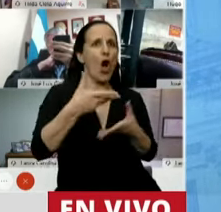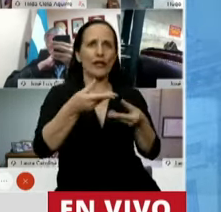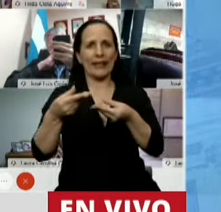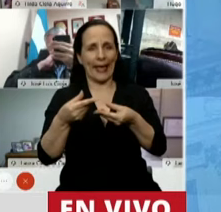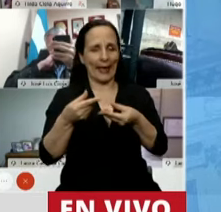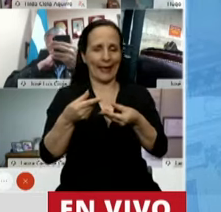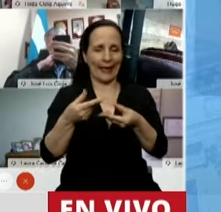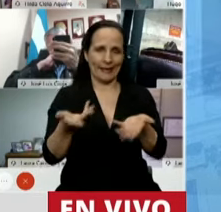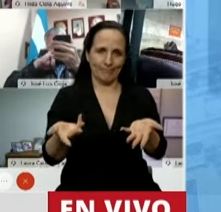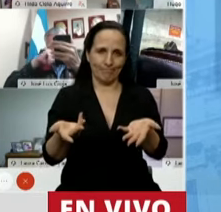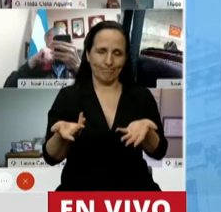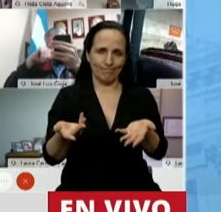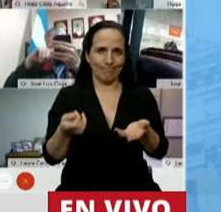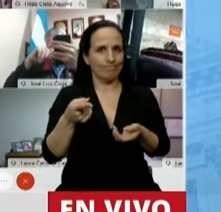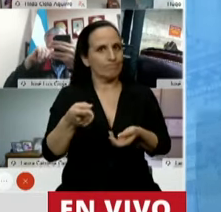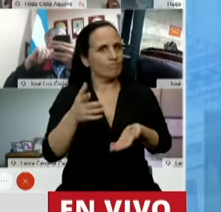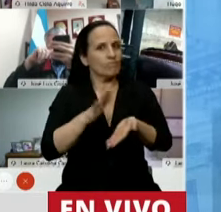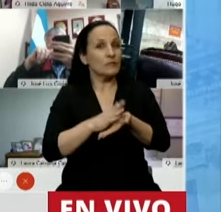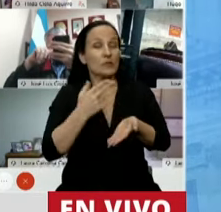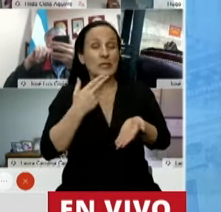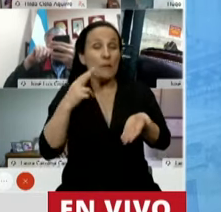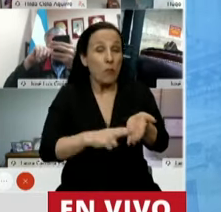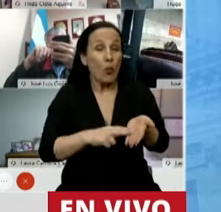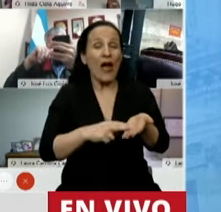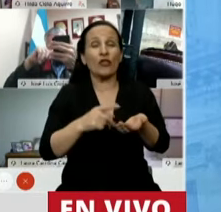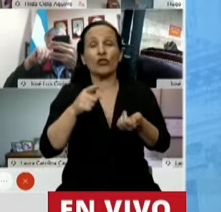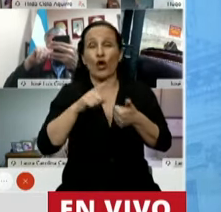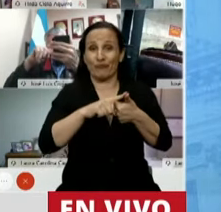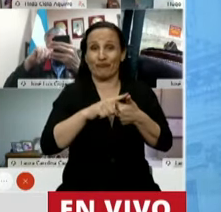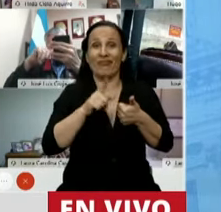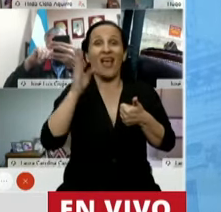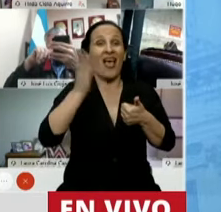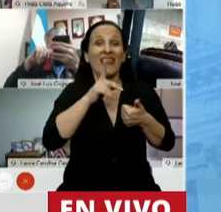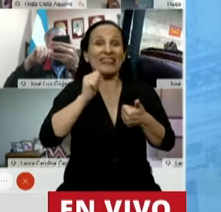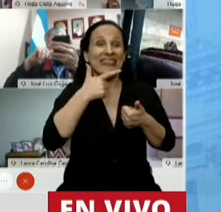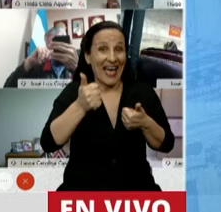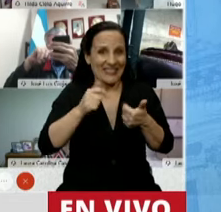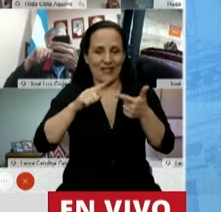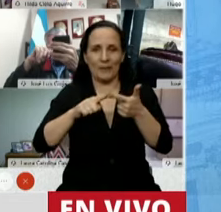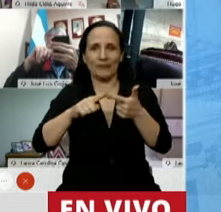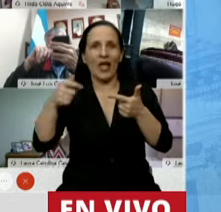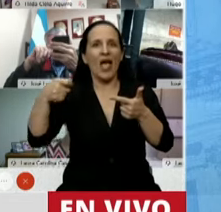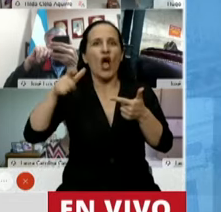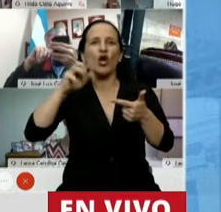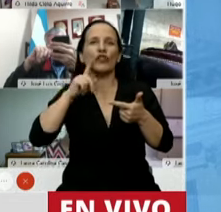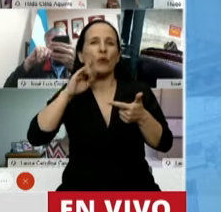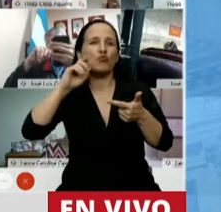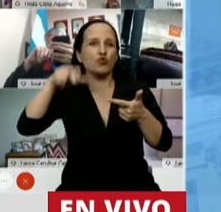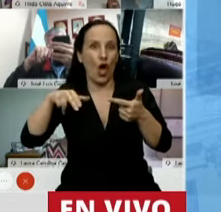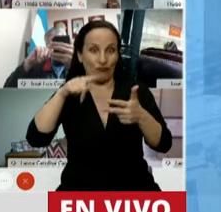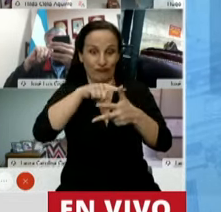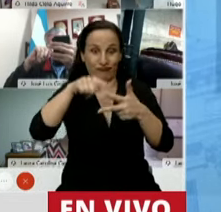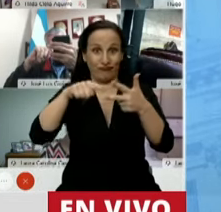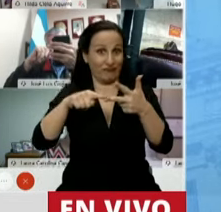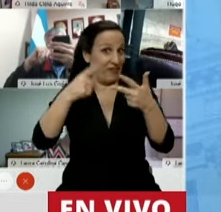tributaria tenemos que distinguir impuestos tras tasas y contribuciones. No hay en materia tributaria aportes a tal punto